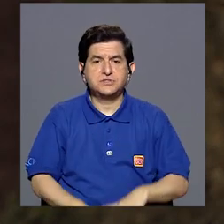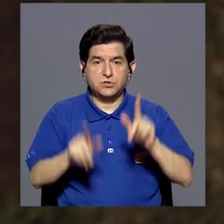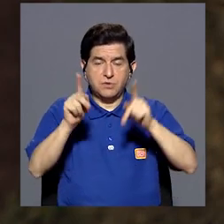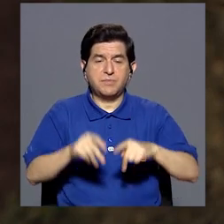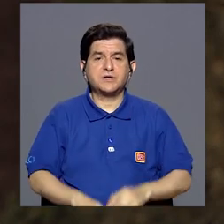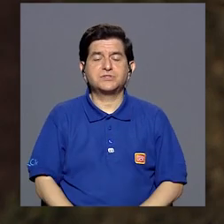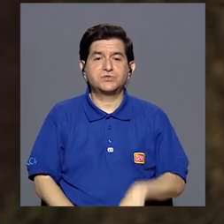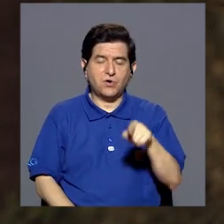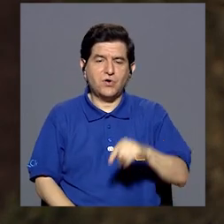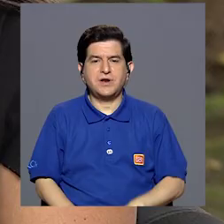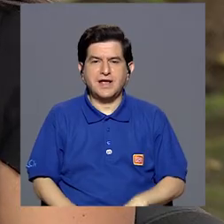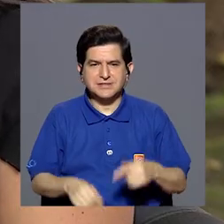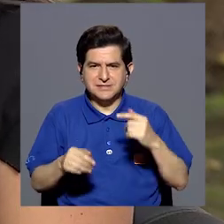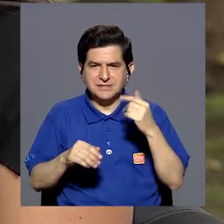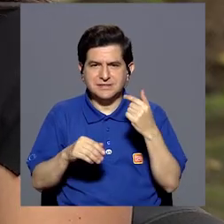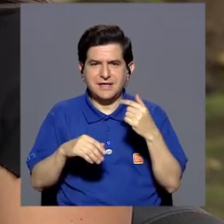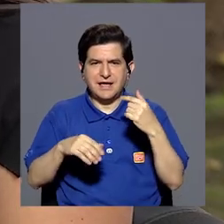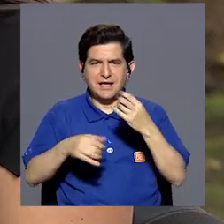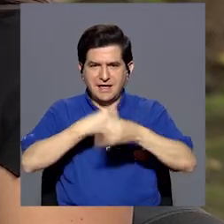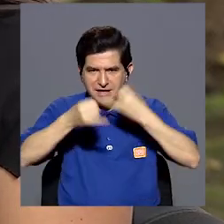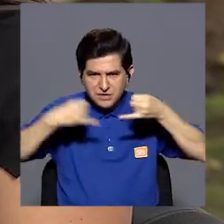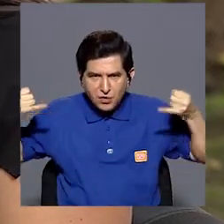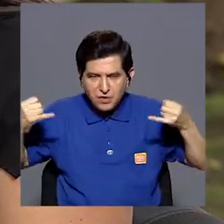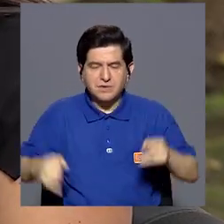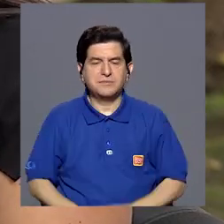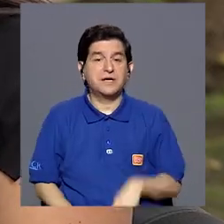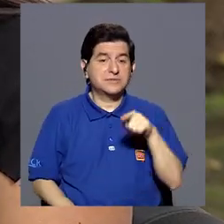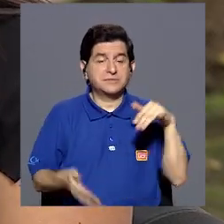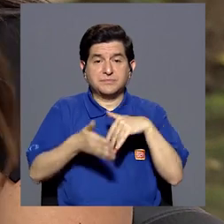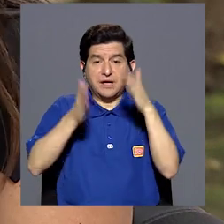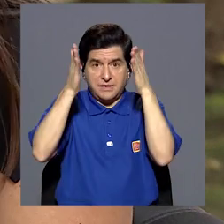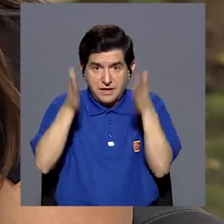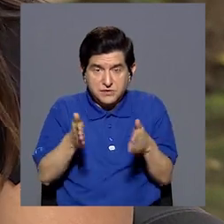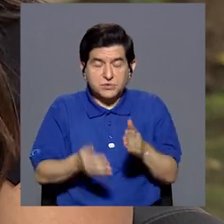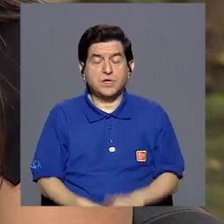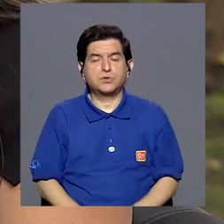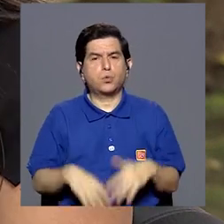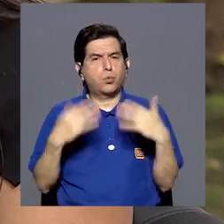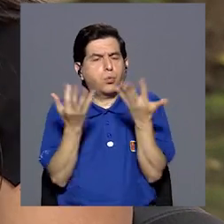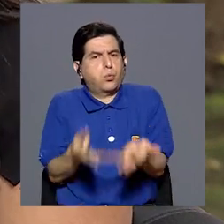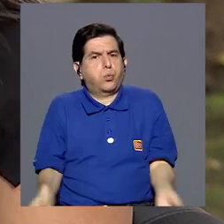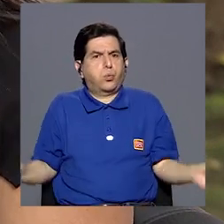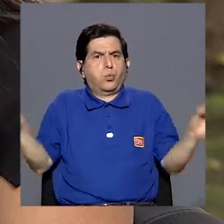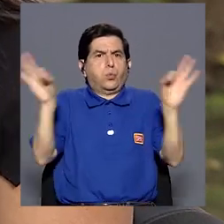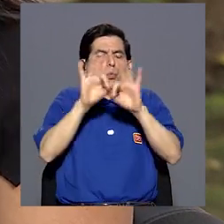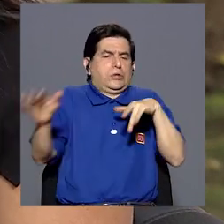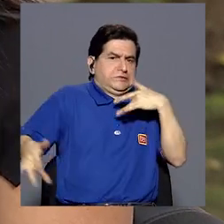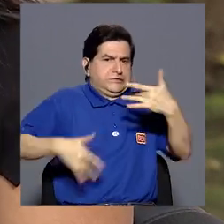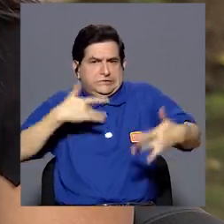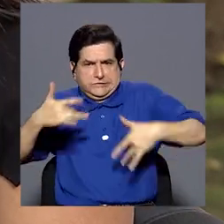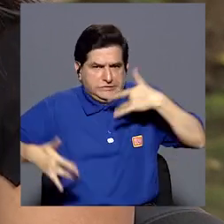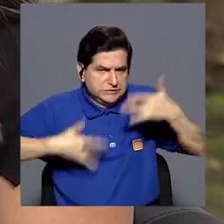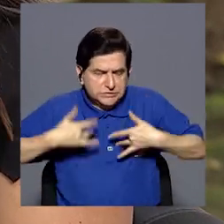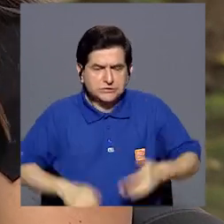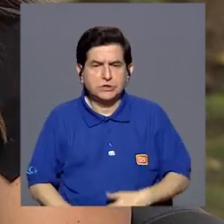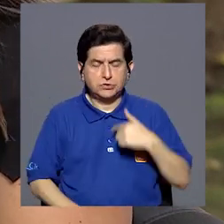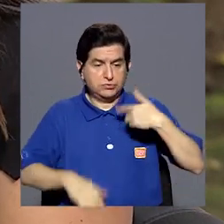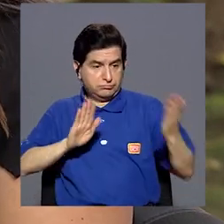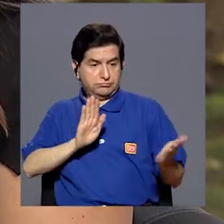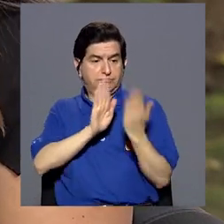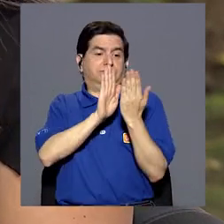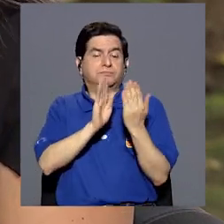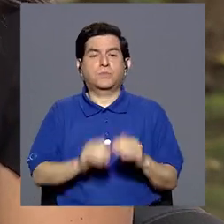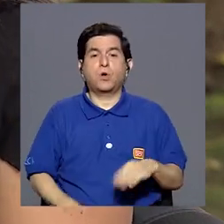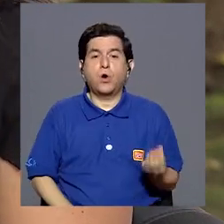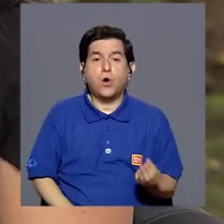ha pasado gente de filología, y para estos estudiantes ha sido sumamente importante esa sensibilización. Me he topado